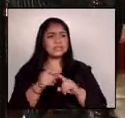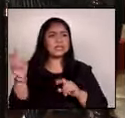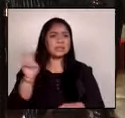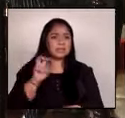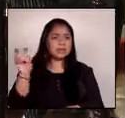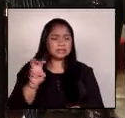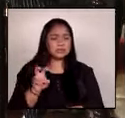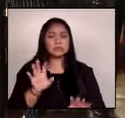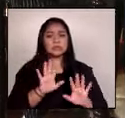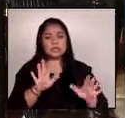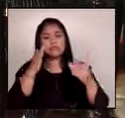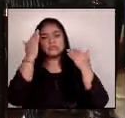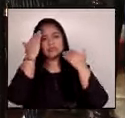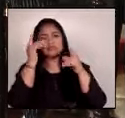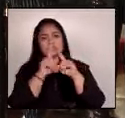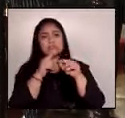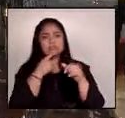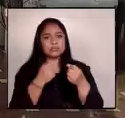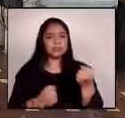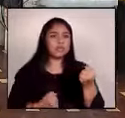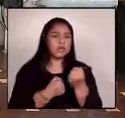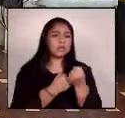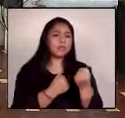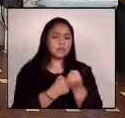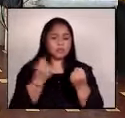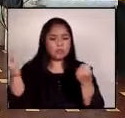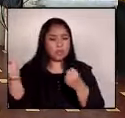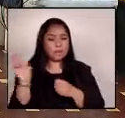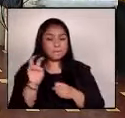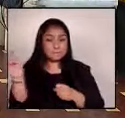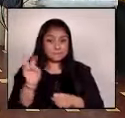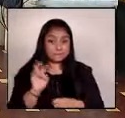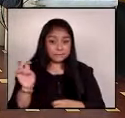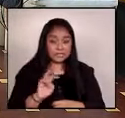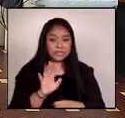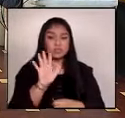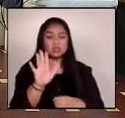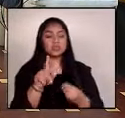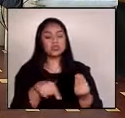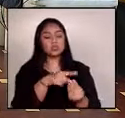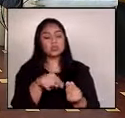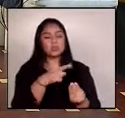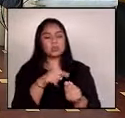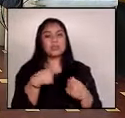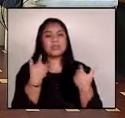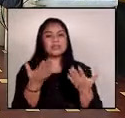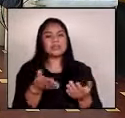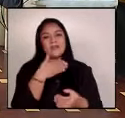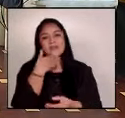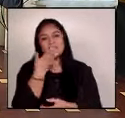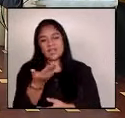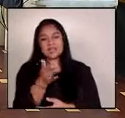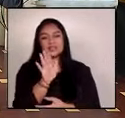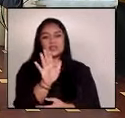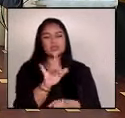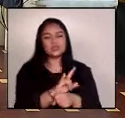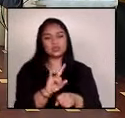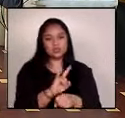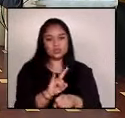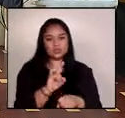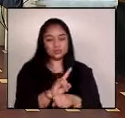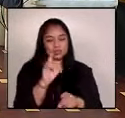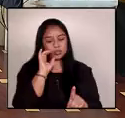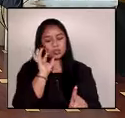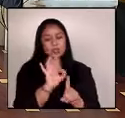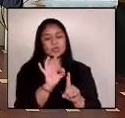determinado a apoyar a los migrantes y a sus familias, facilitando su utilización para propósitos